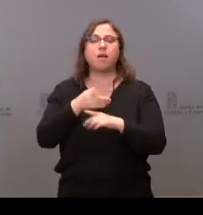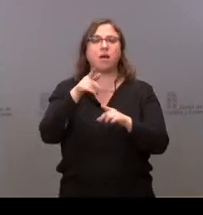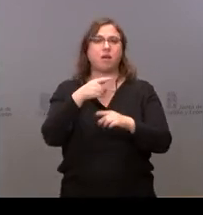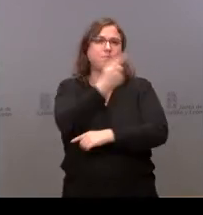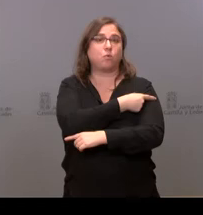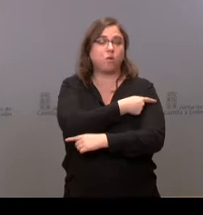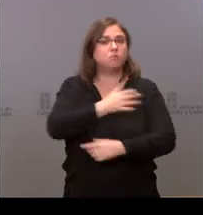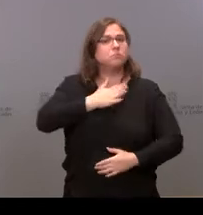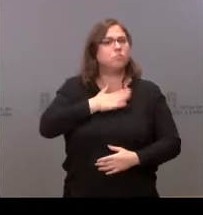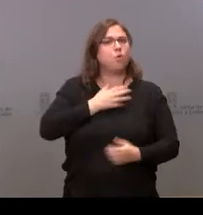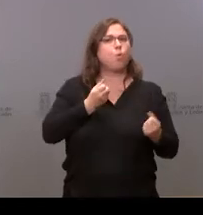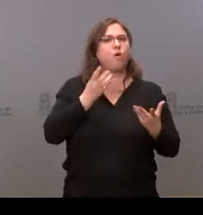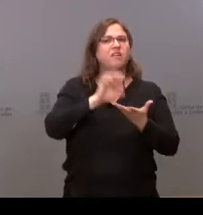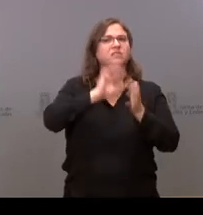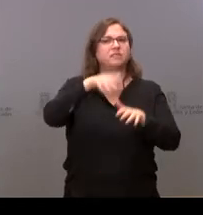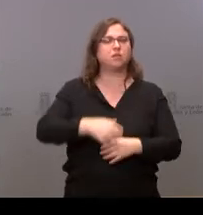Castilla y León gracias